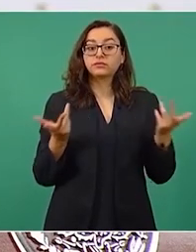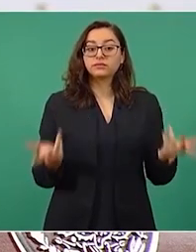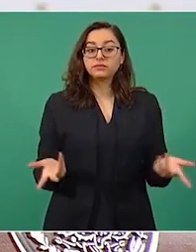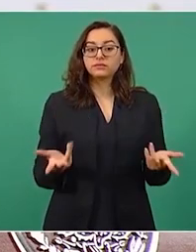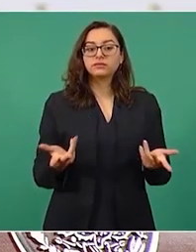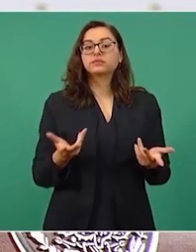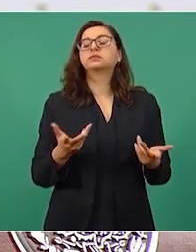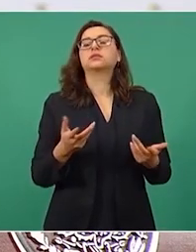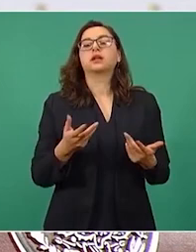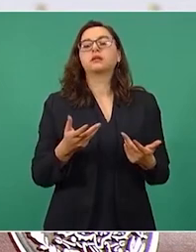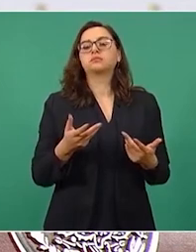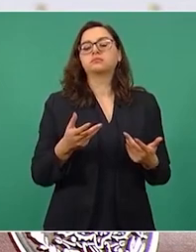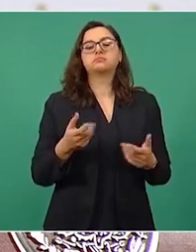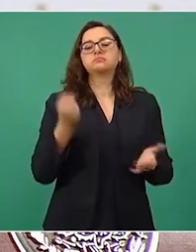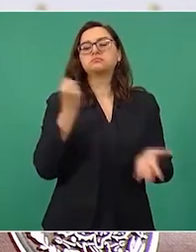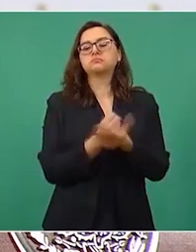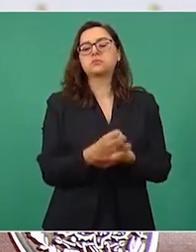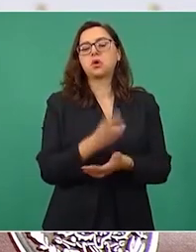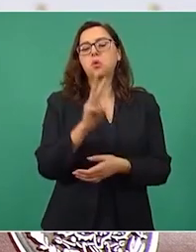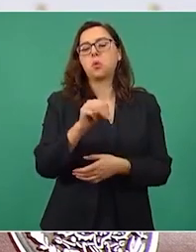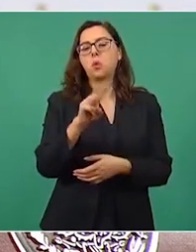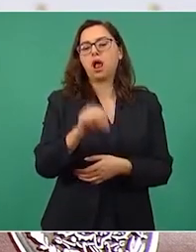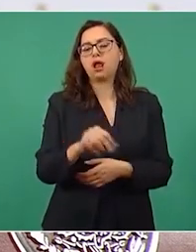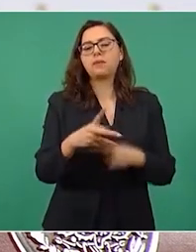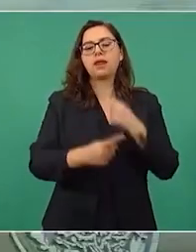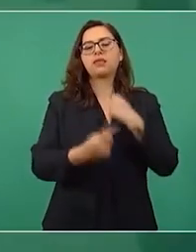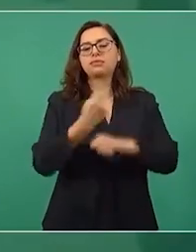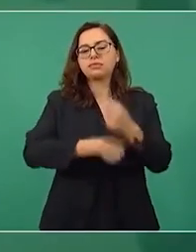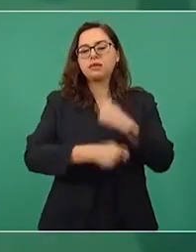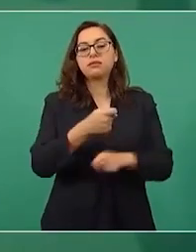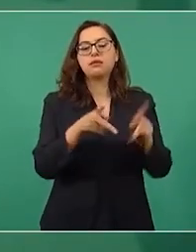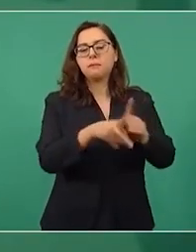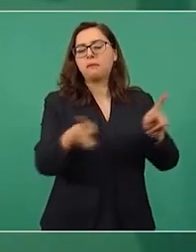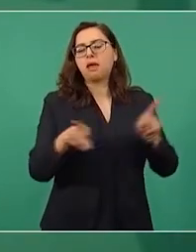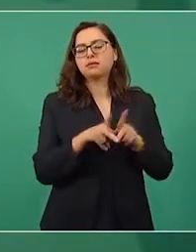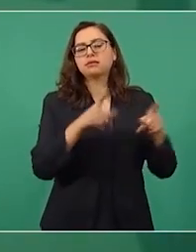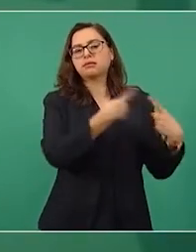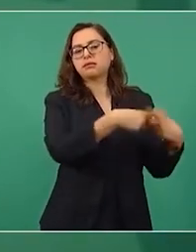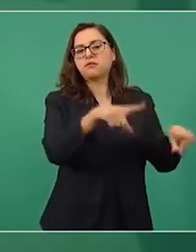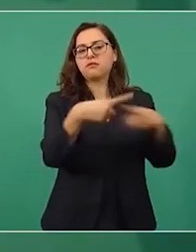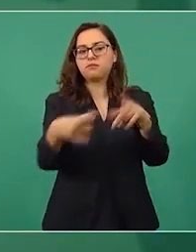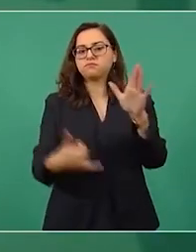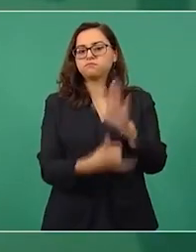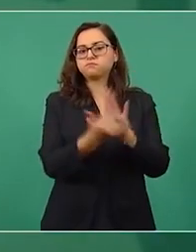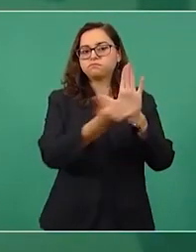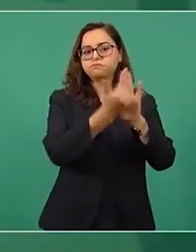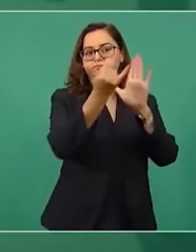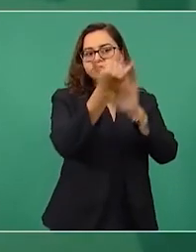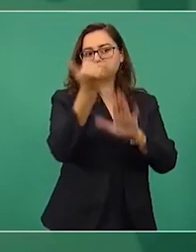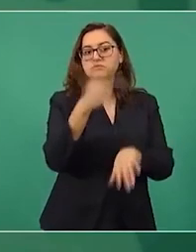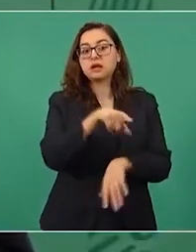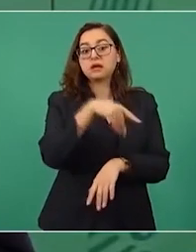Walmart y para centros comerciales y necesitaban el permiso.